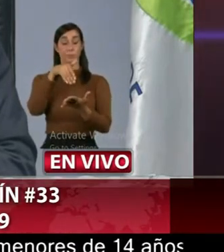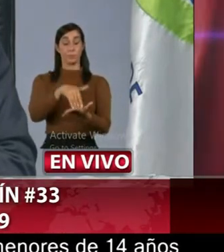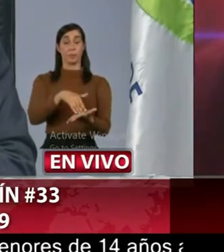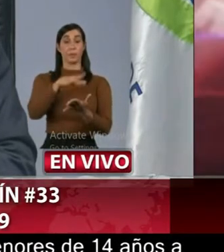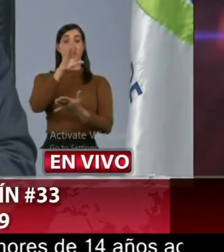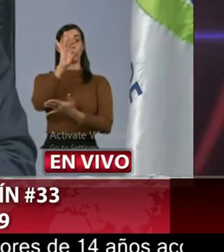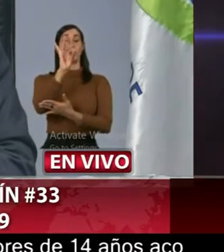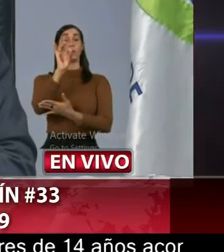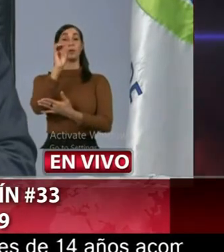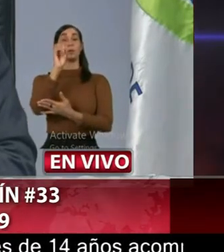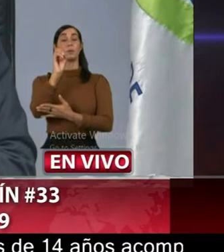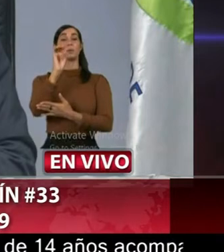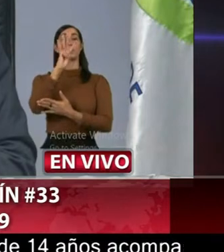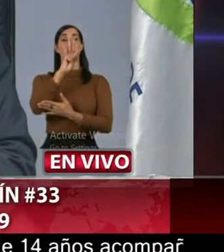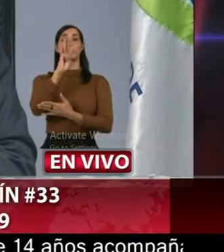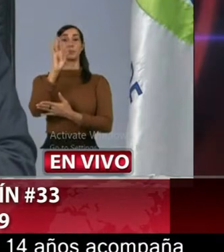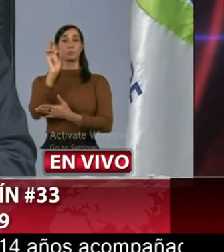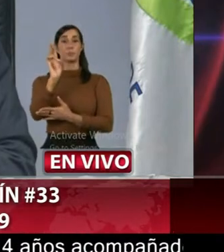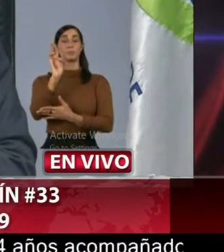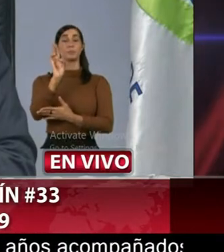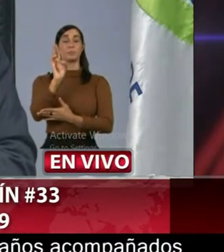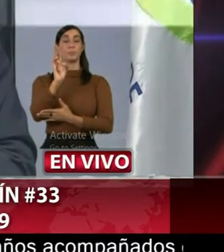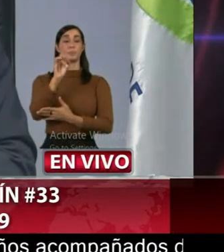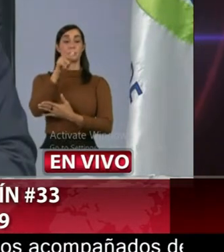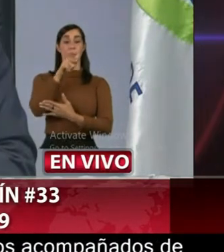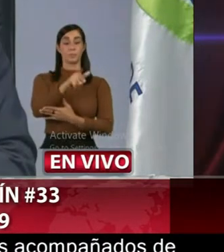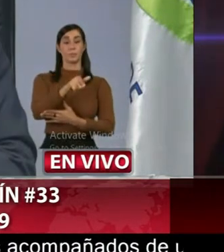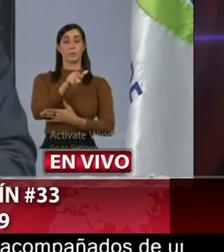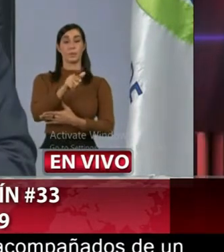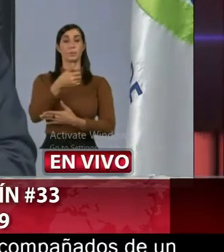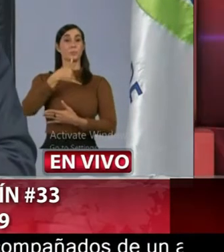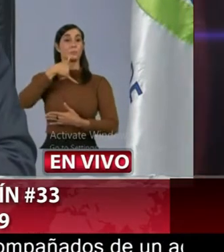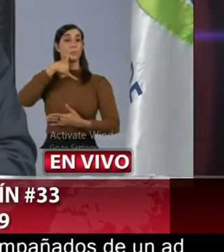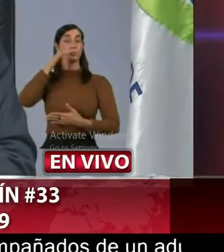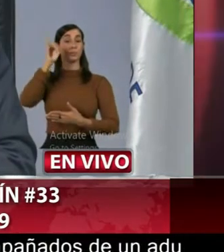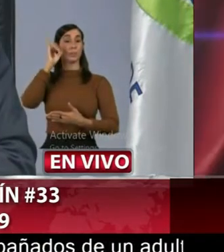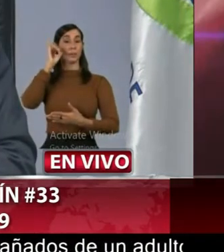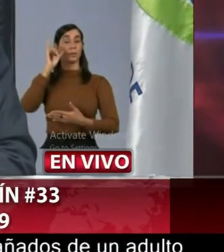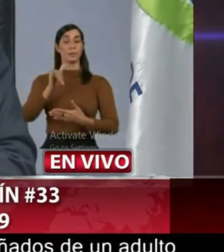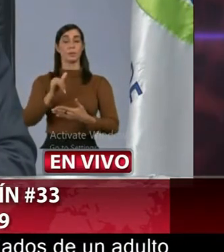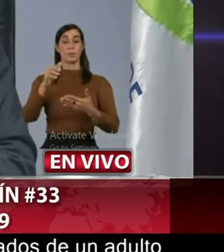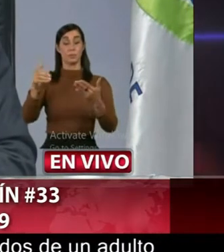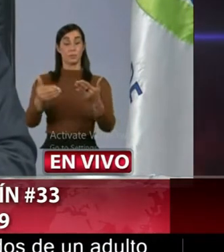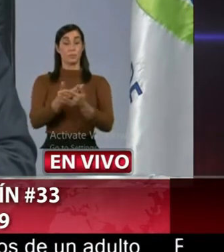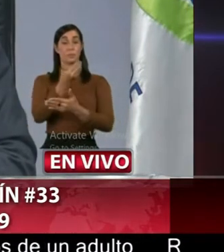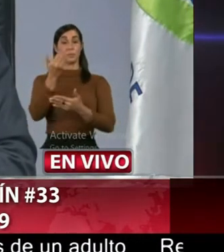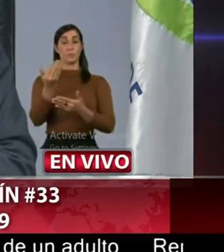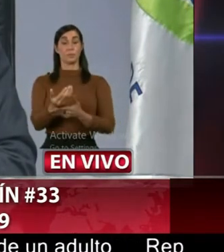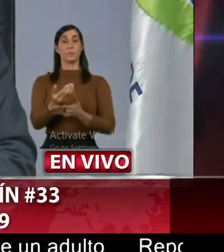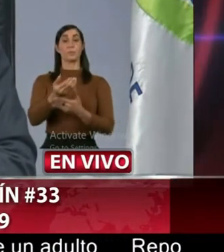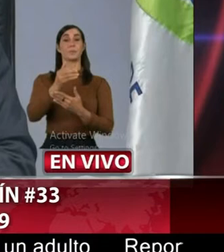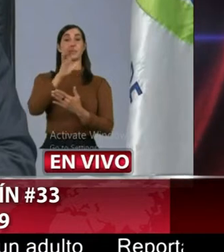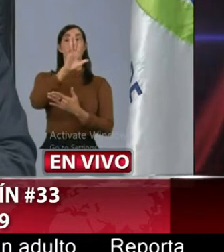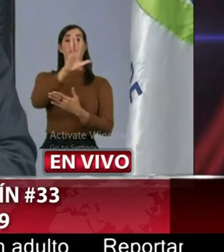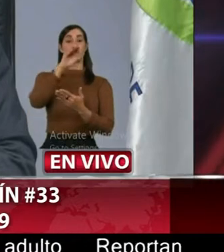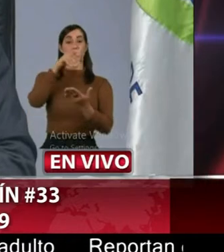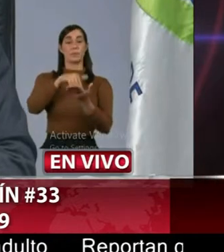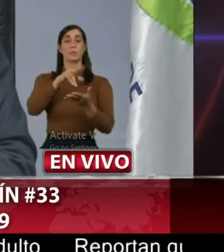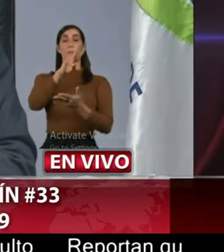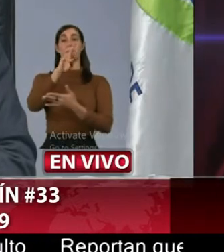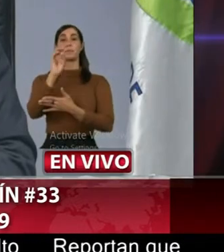157.847 de los cuales en el día de ayer ocurrieron 5